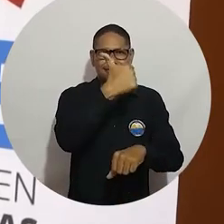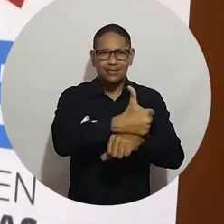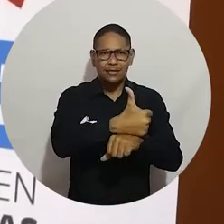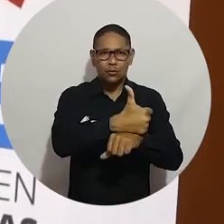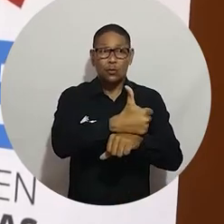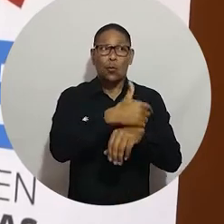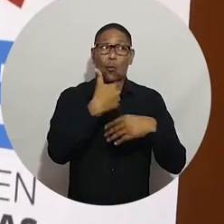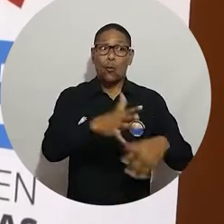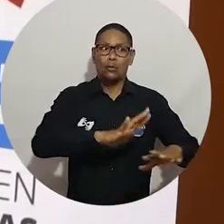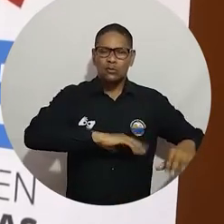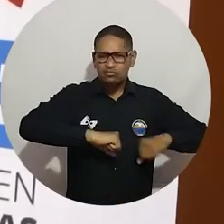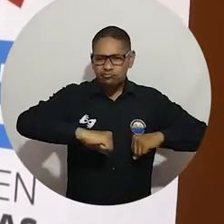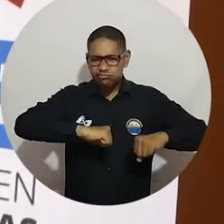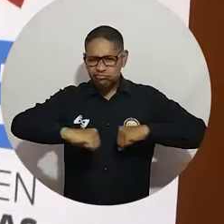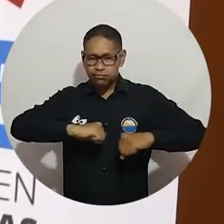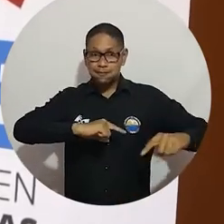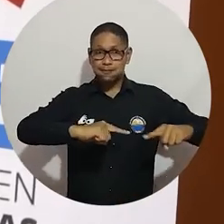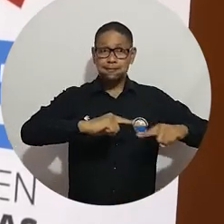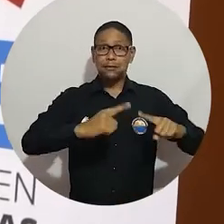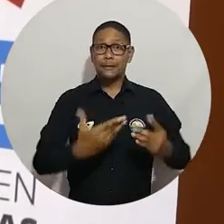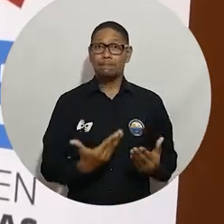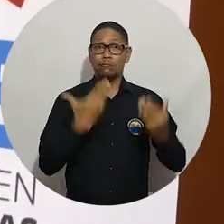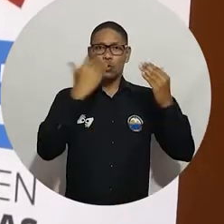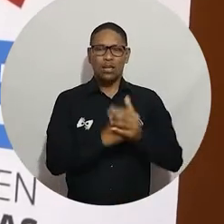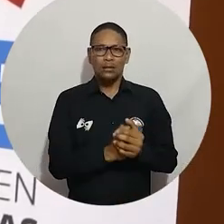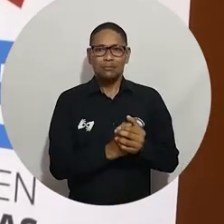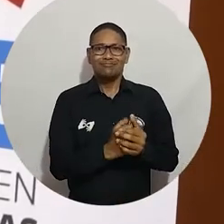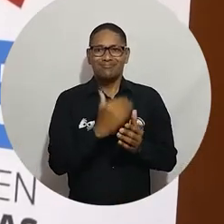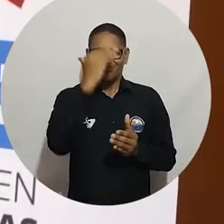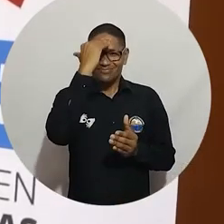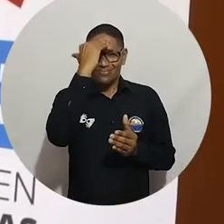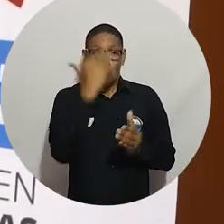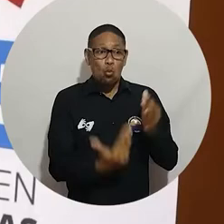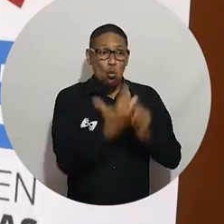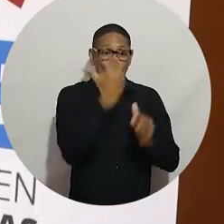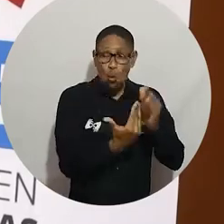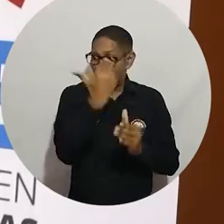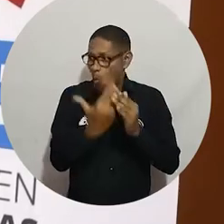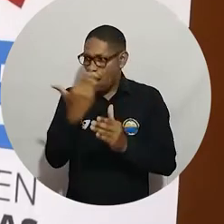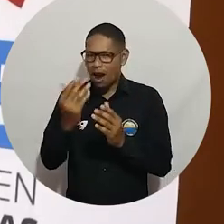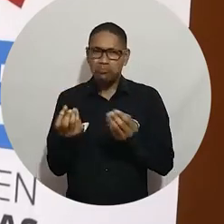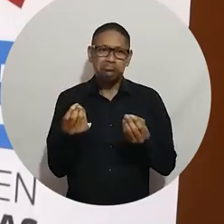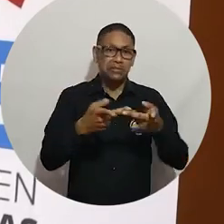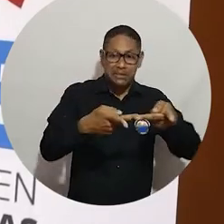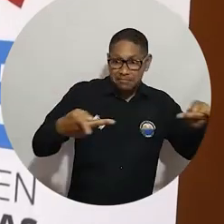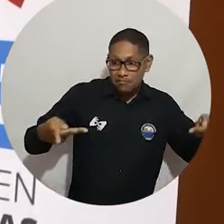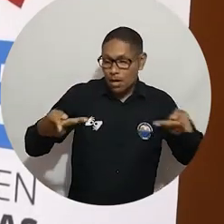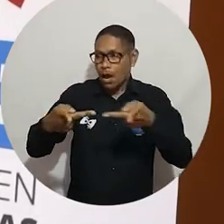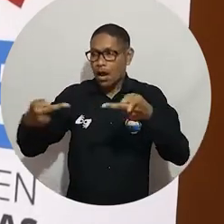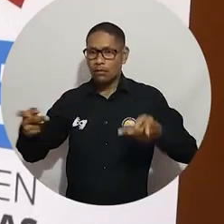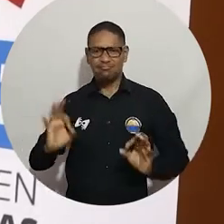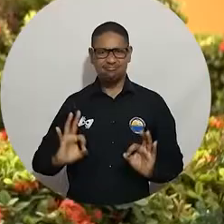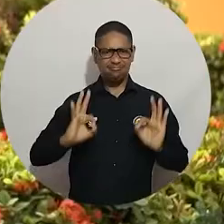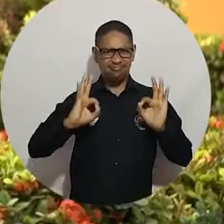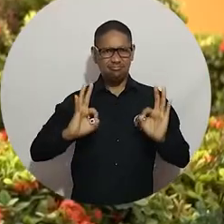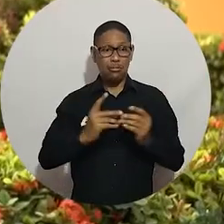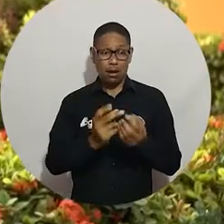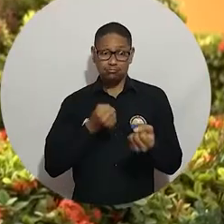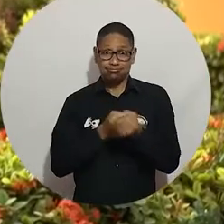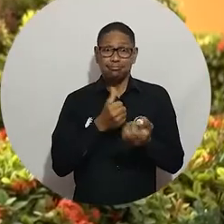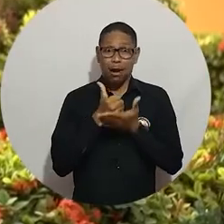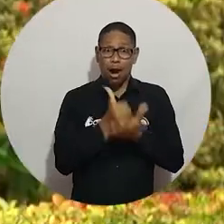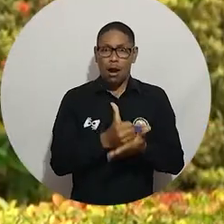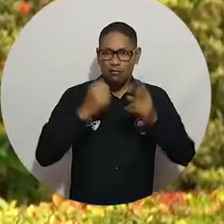por la dotación de este espacio. Nosotros siempre hemos sido conscientes del apoyo que nos ha dado la Universidad Magdalena. Nos